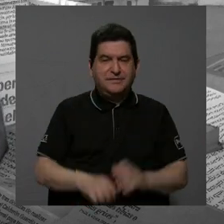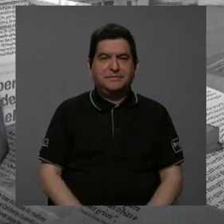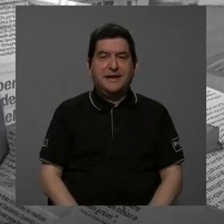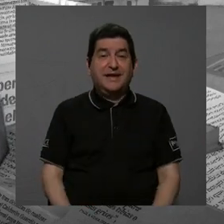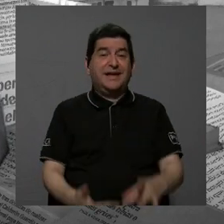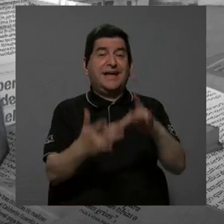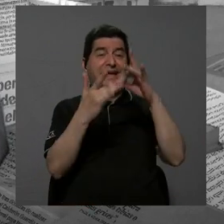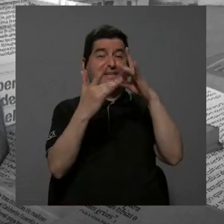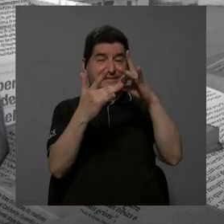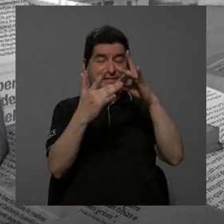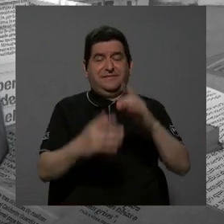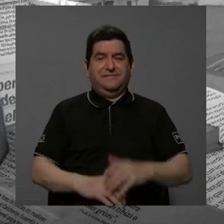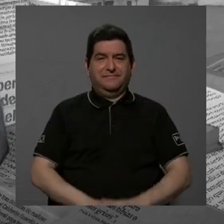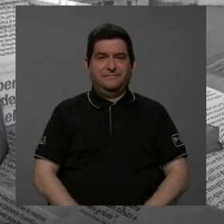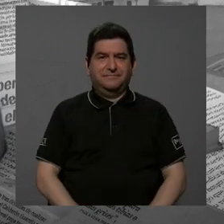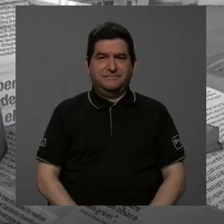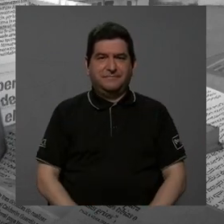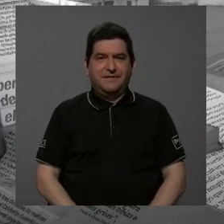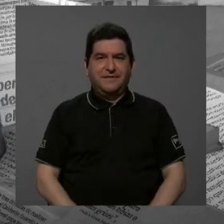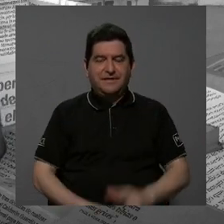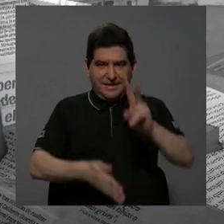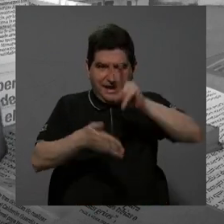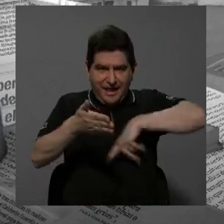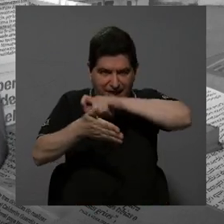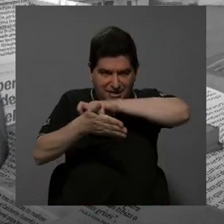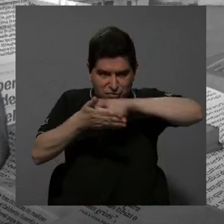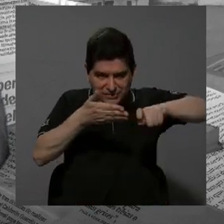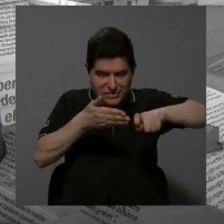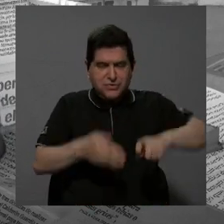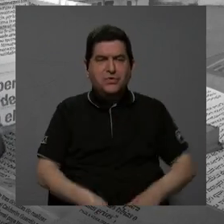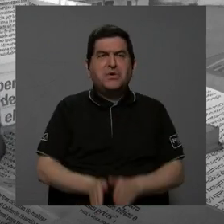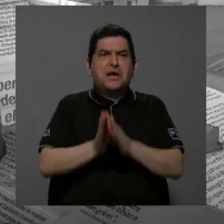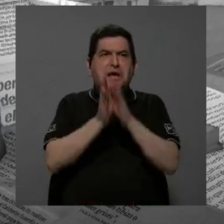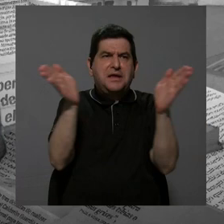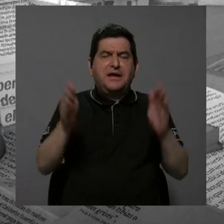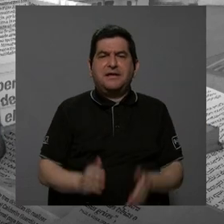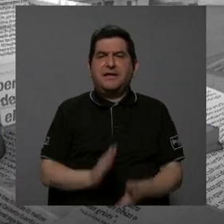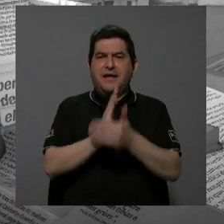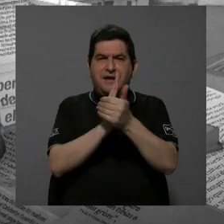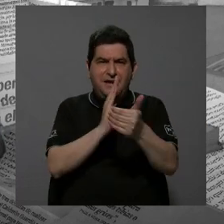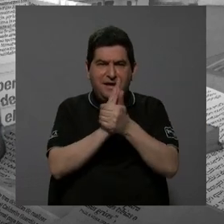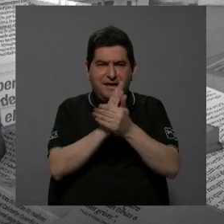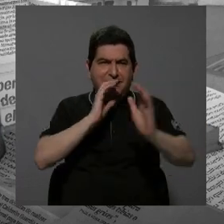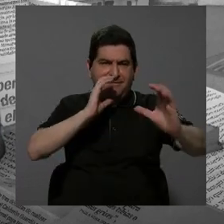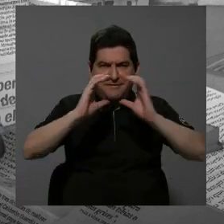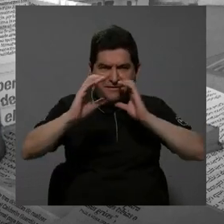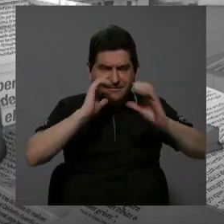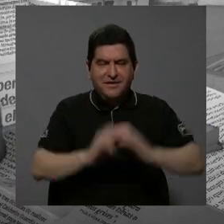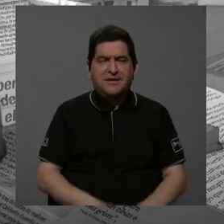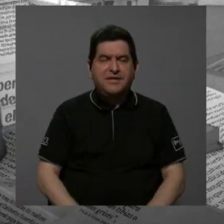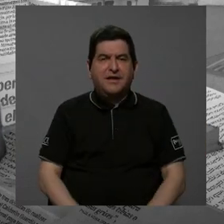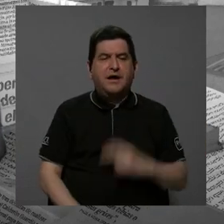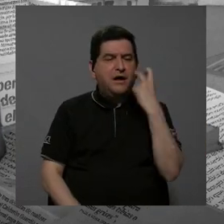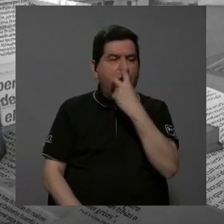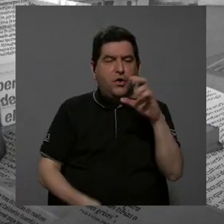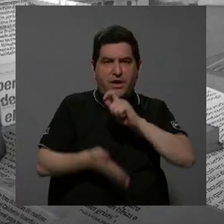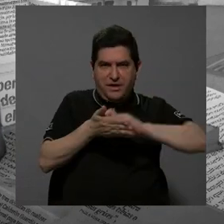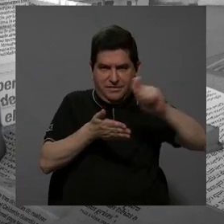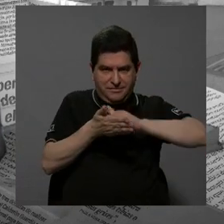prueba especial de lectura, escritura, y en general de destrezas de comunicación oral y escrita,